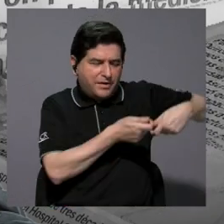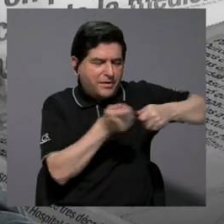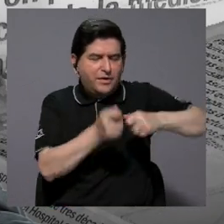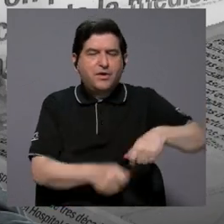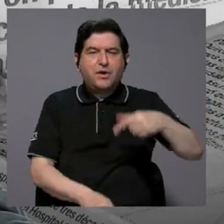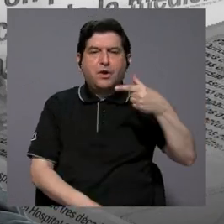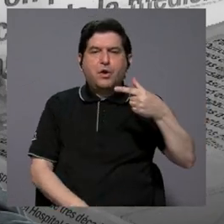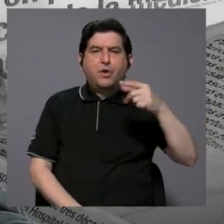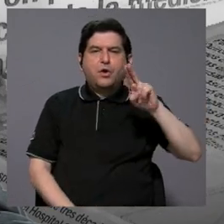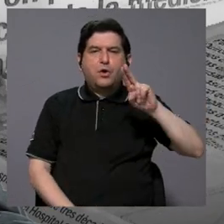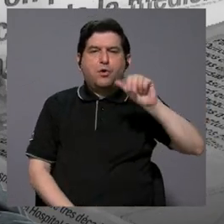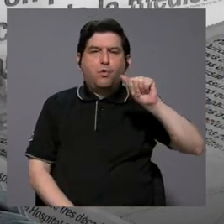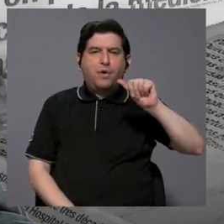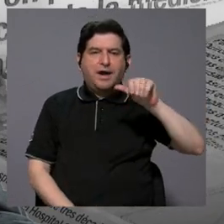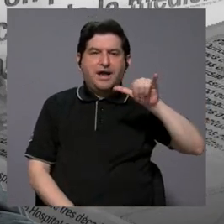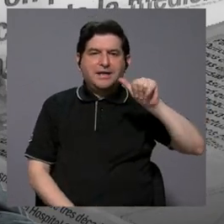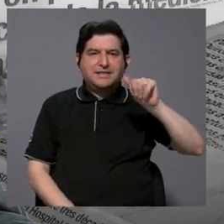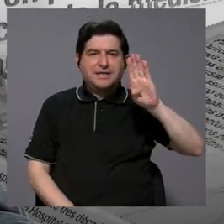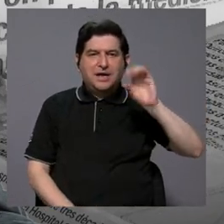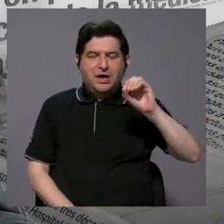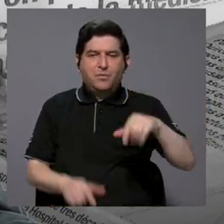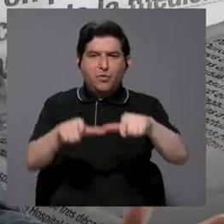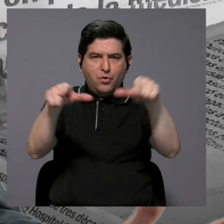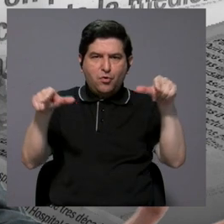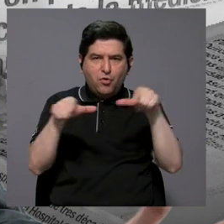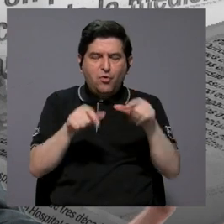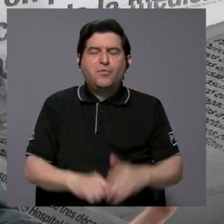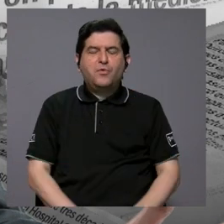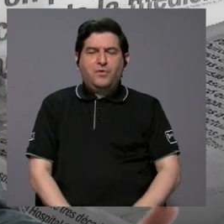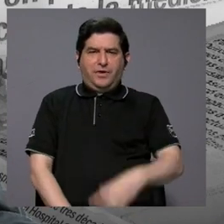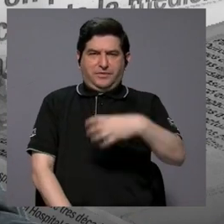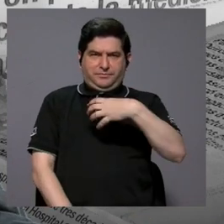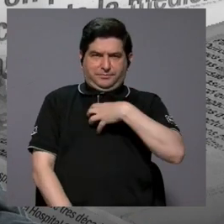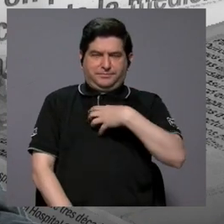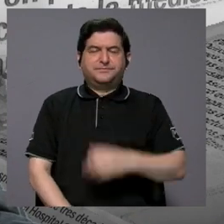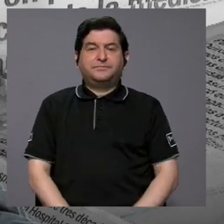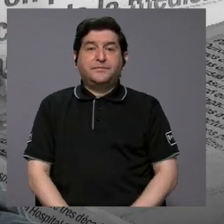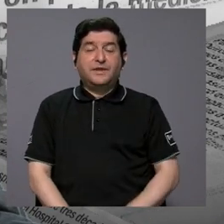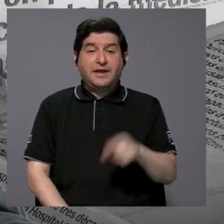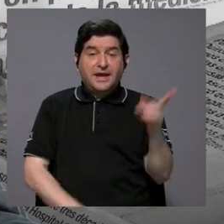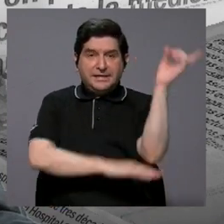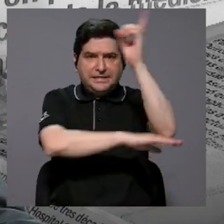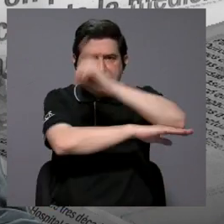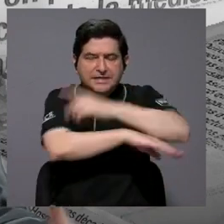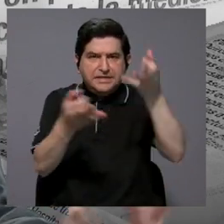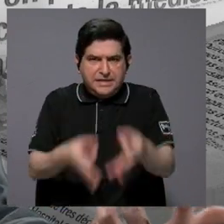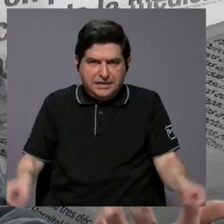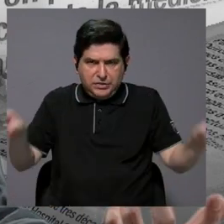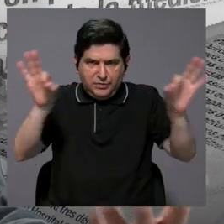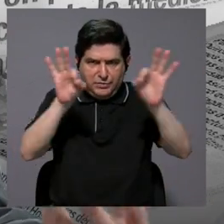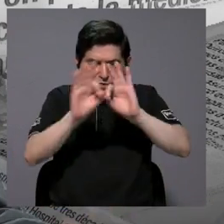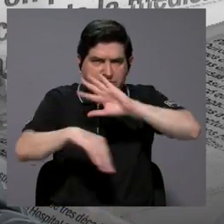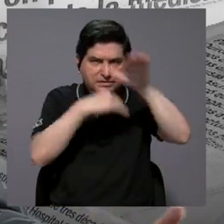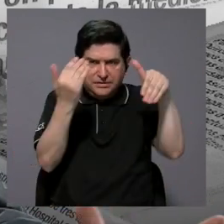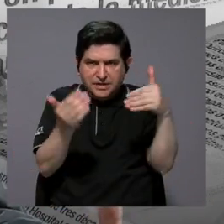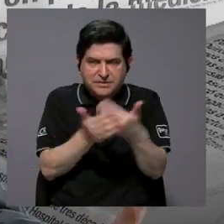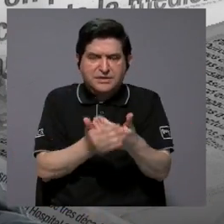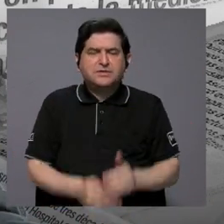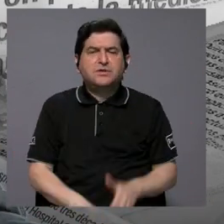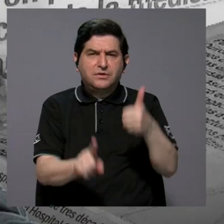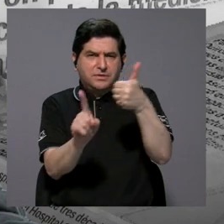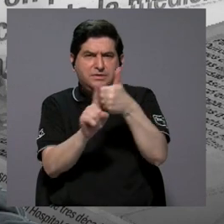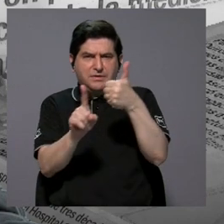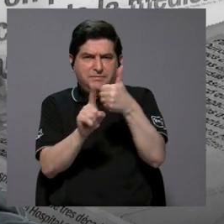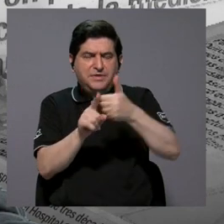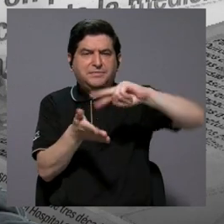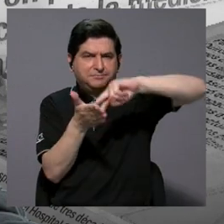como monumento nacional. Y es una fecha, en realidad, muy importante por todo lo que la misma